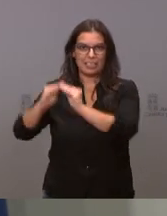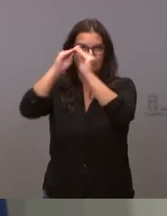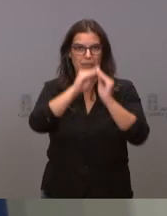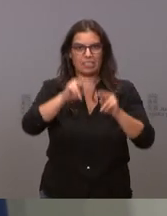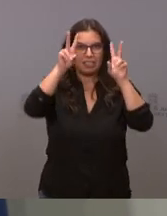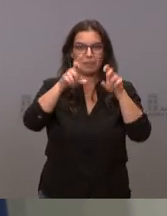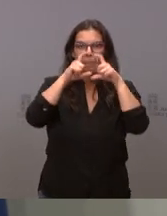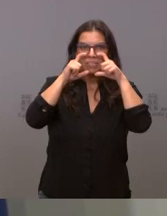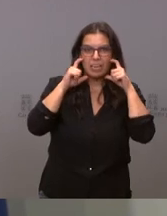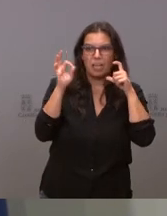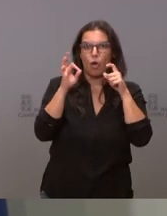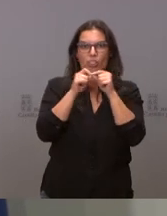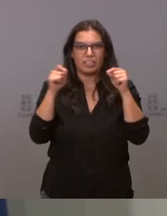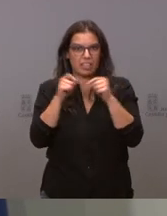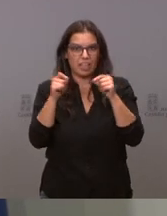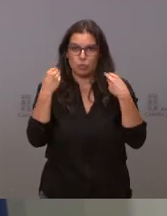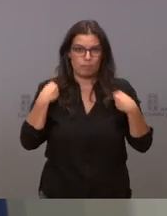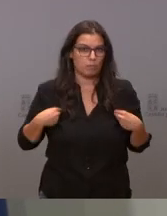mascarillas pues sigue en vigor